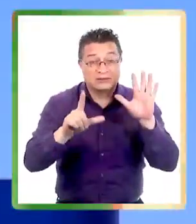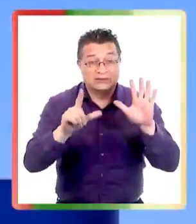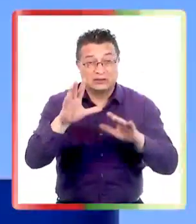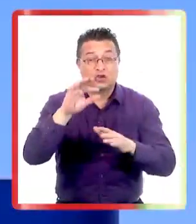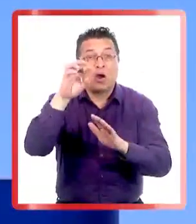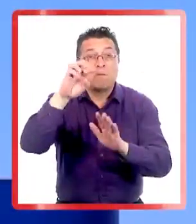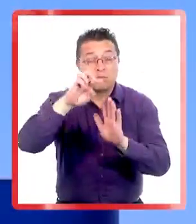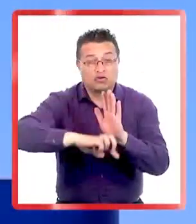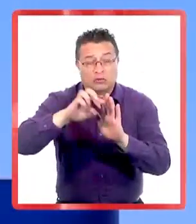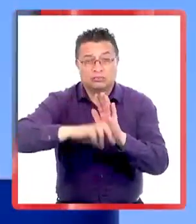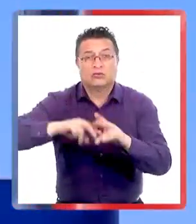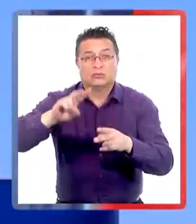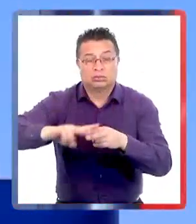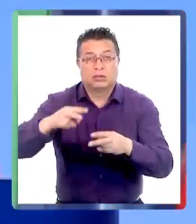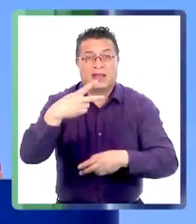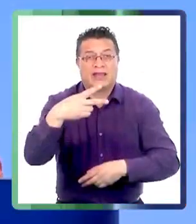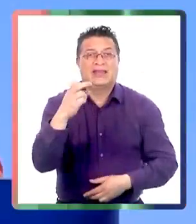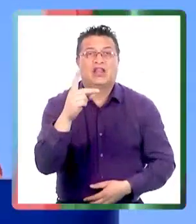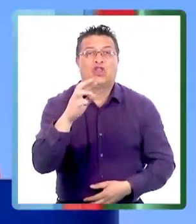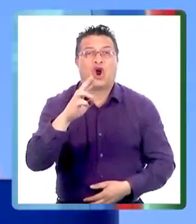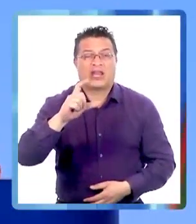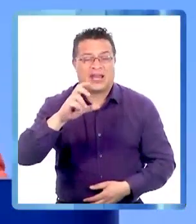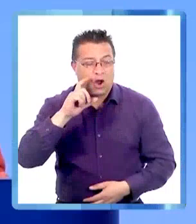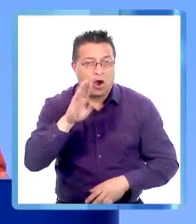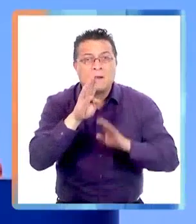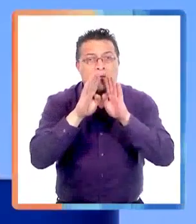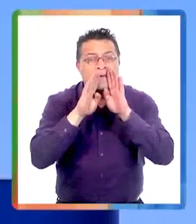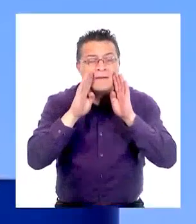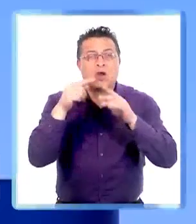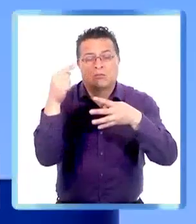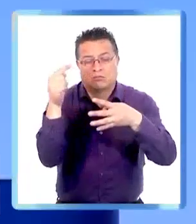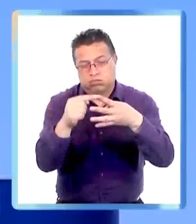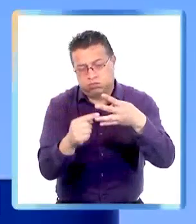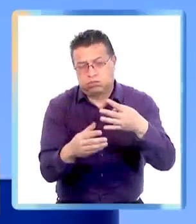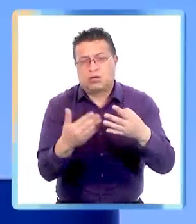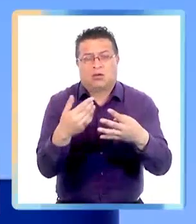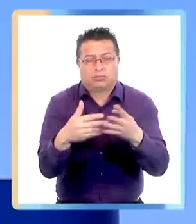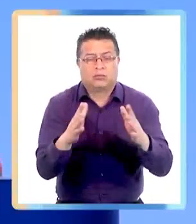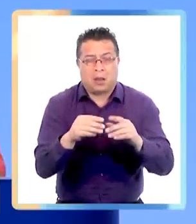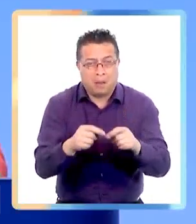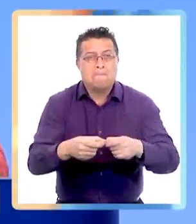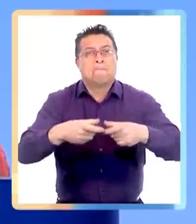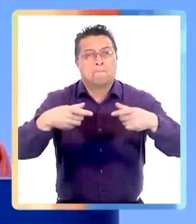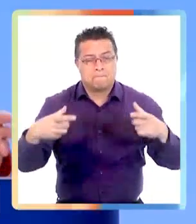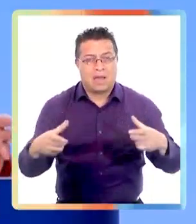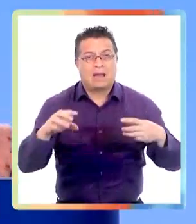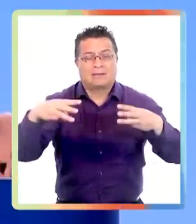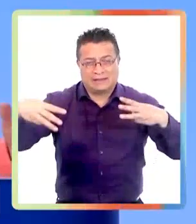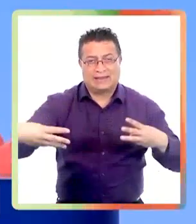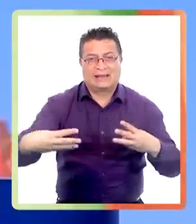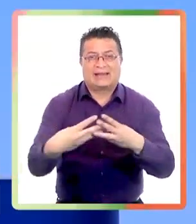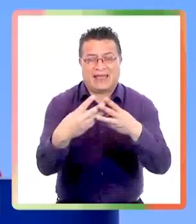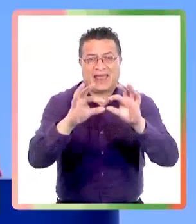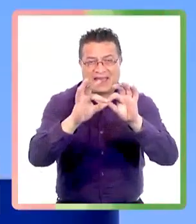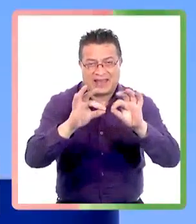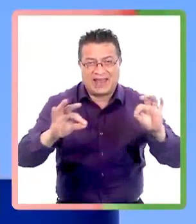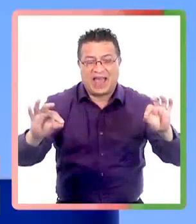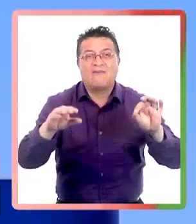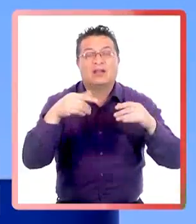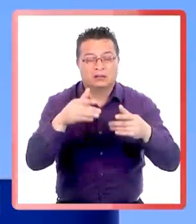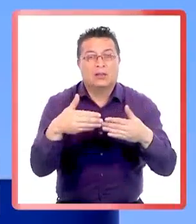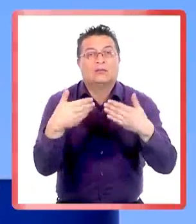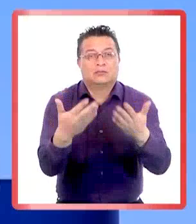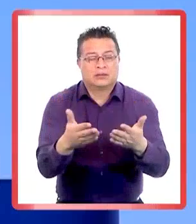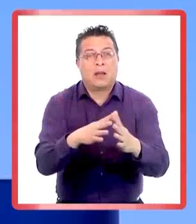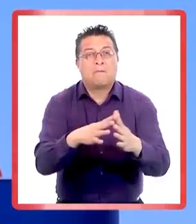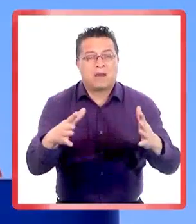Más de 135 proyectos están en preparación, desde el hidrógeno limpio a materias críticas fundamentales, de la ampliación de la red